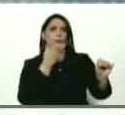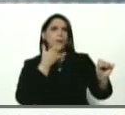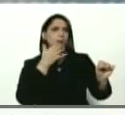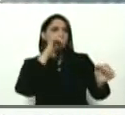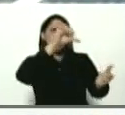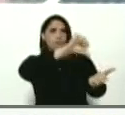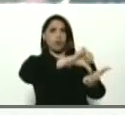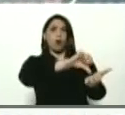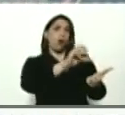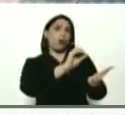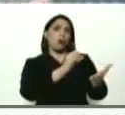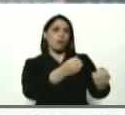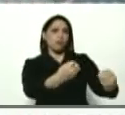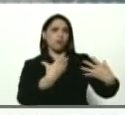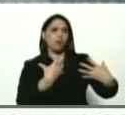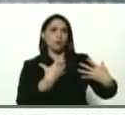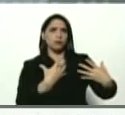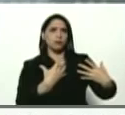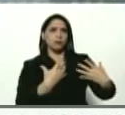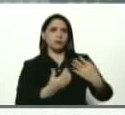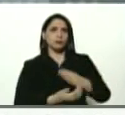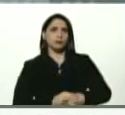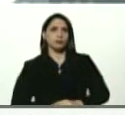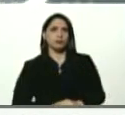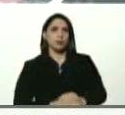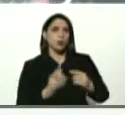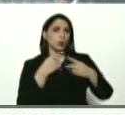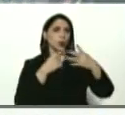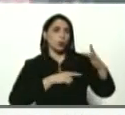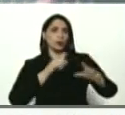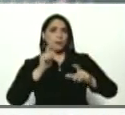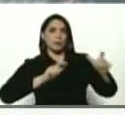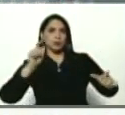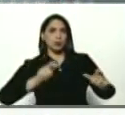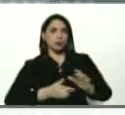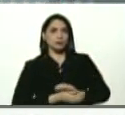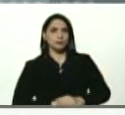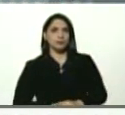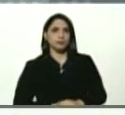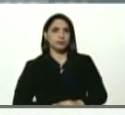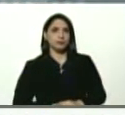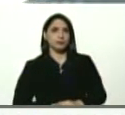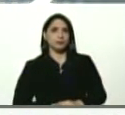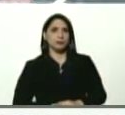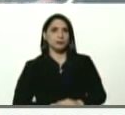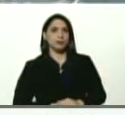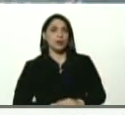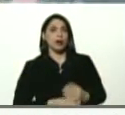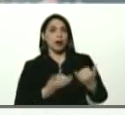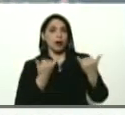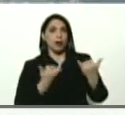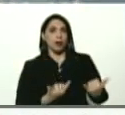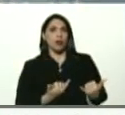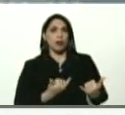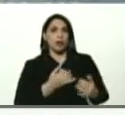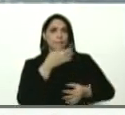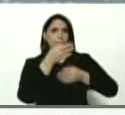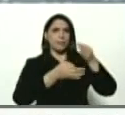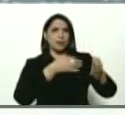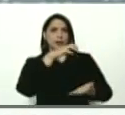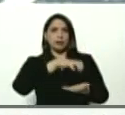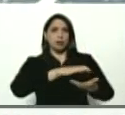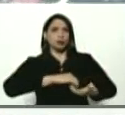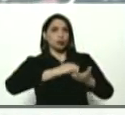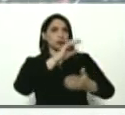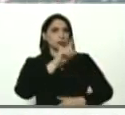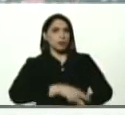o un factor de contagio hacia otras personas. Luego nos trasladamos al Estado de Trujillo,